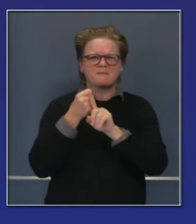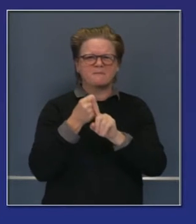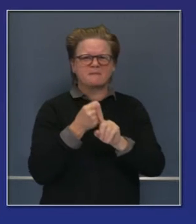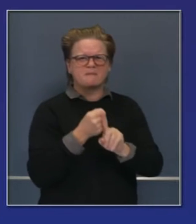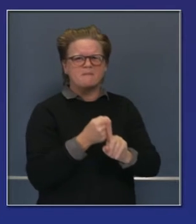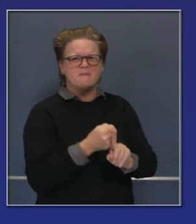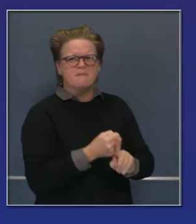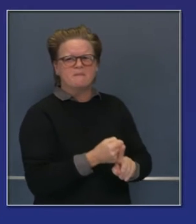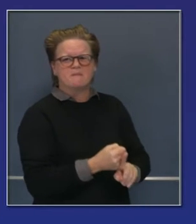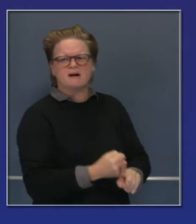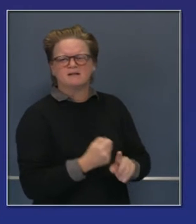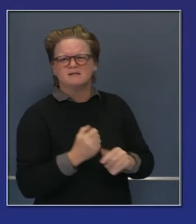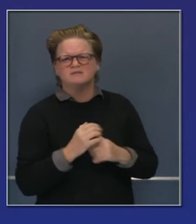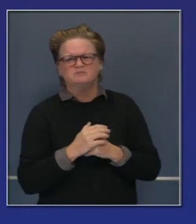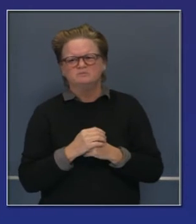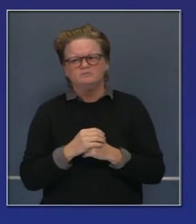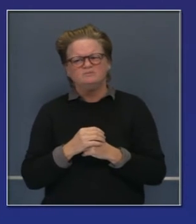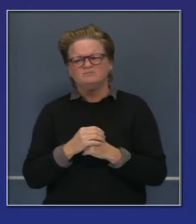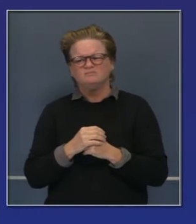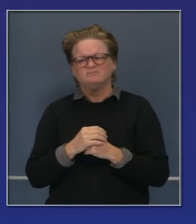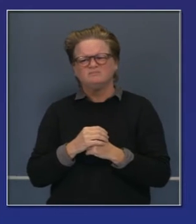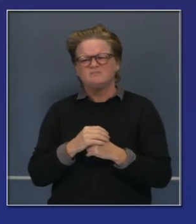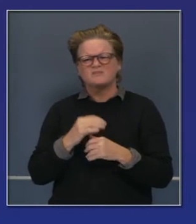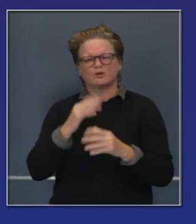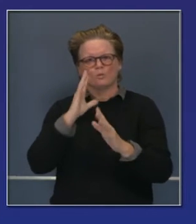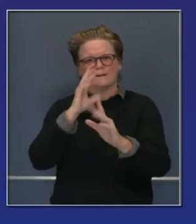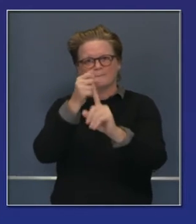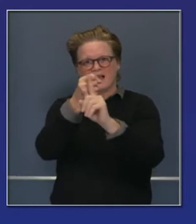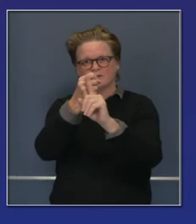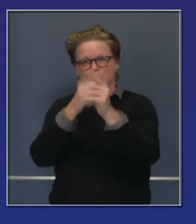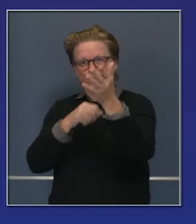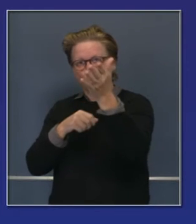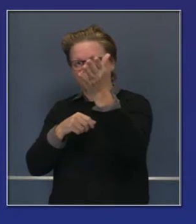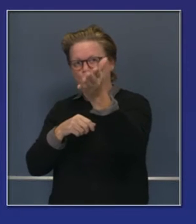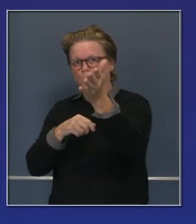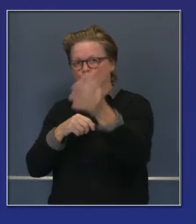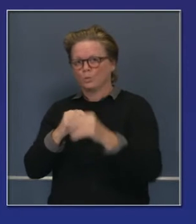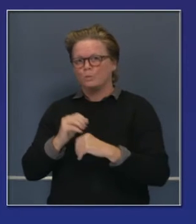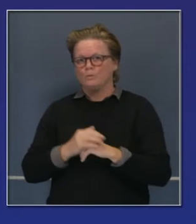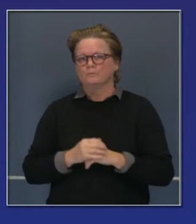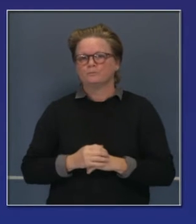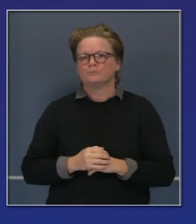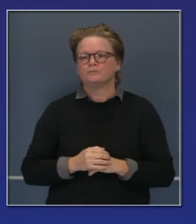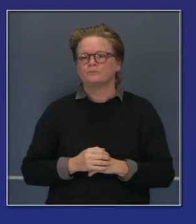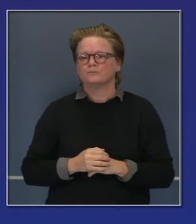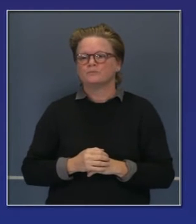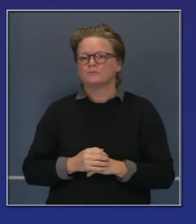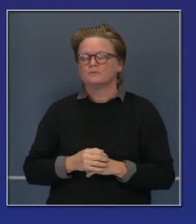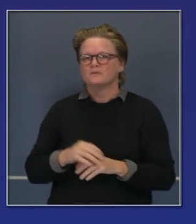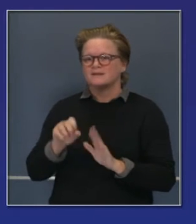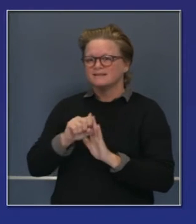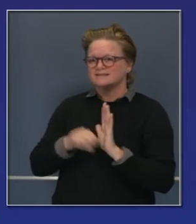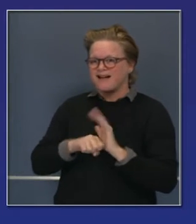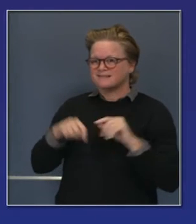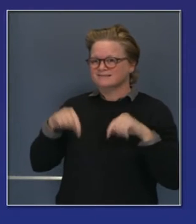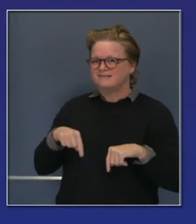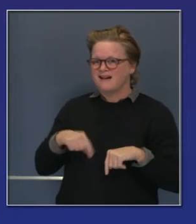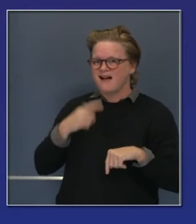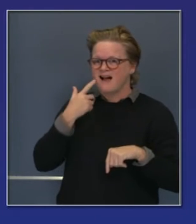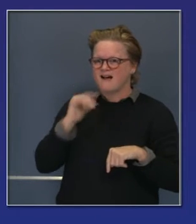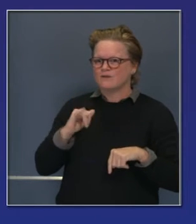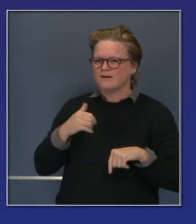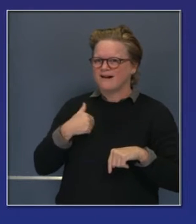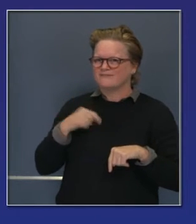ser profundo para usted. Así que nosotros, por la razón por la cual es California versus Texas, tenemos un punto de vista muy distinto que la